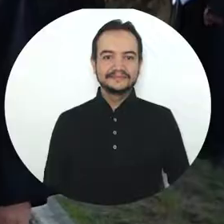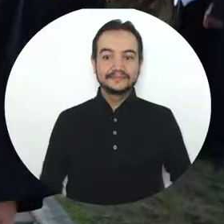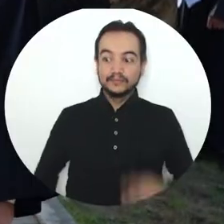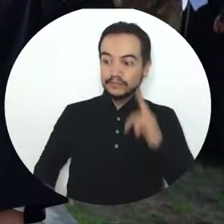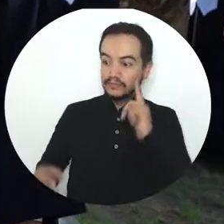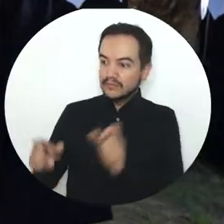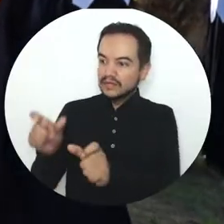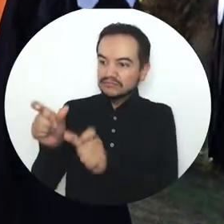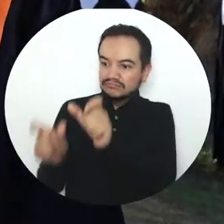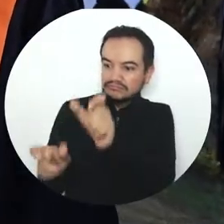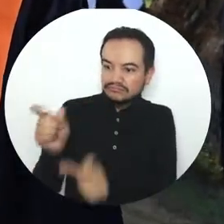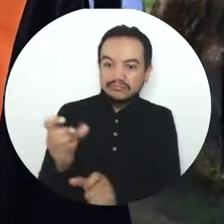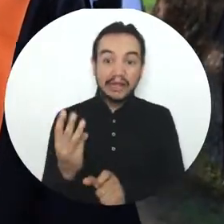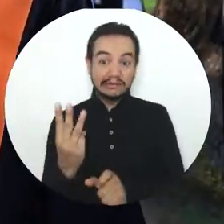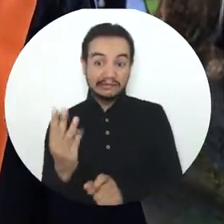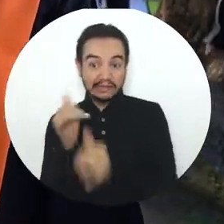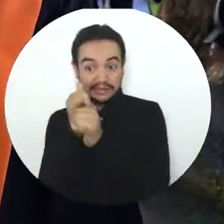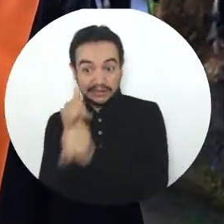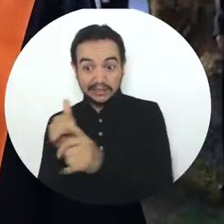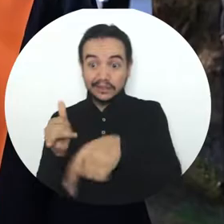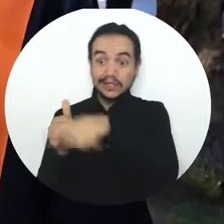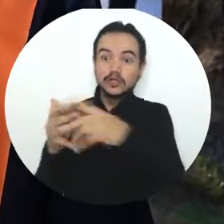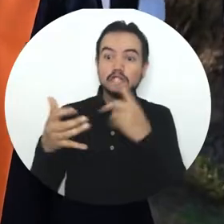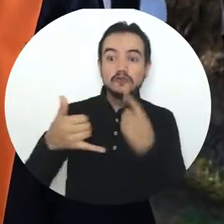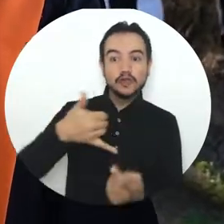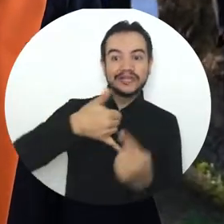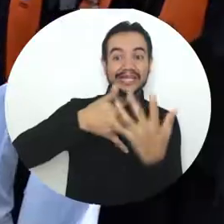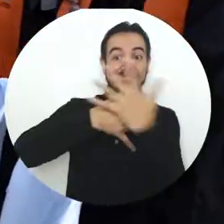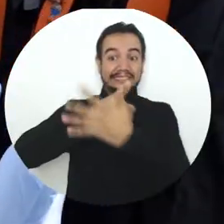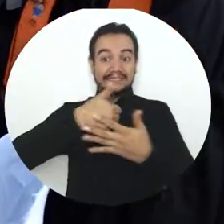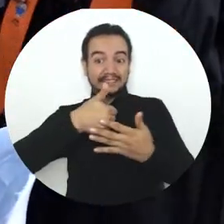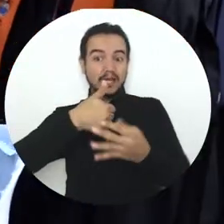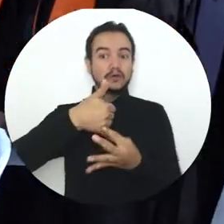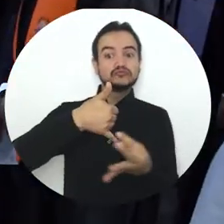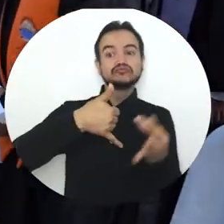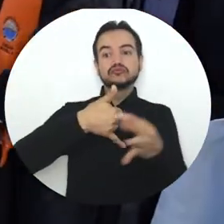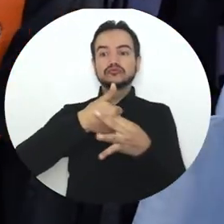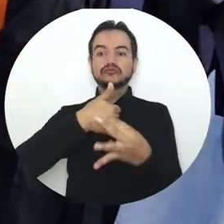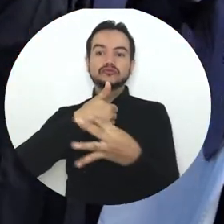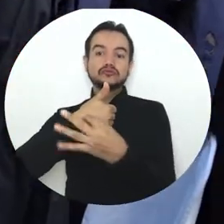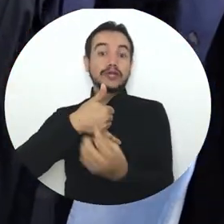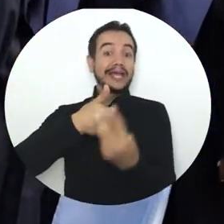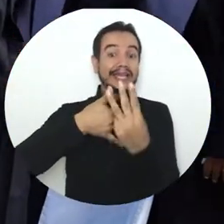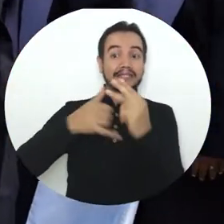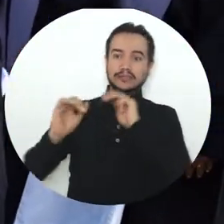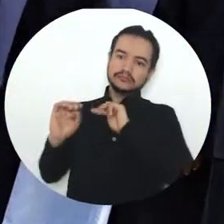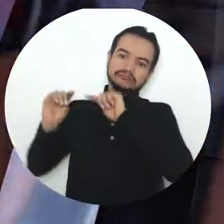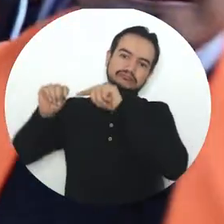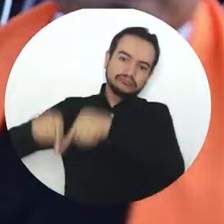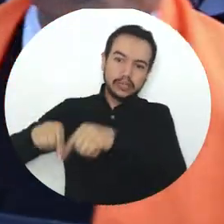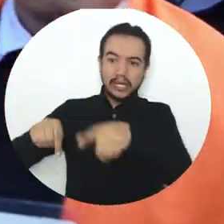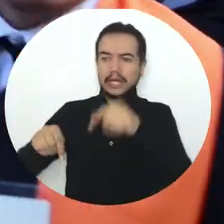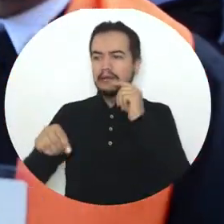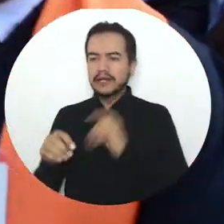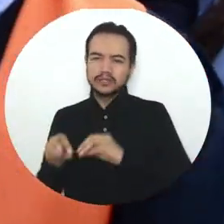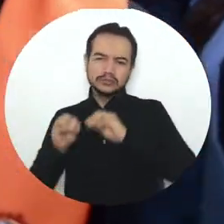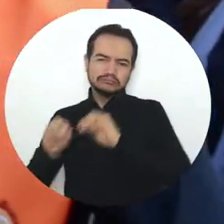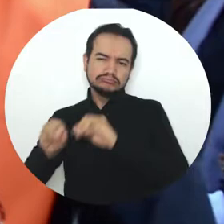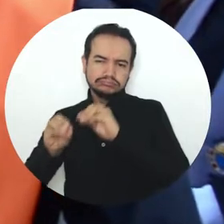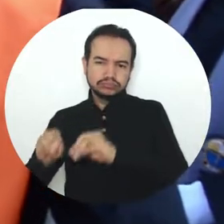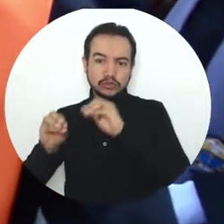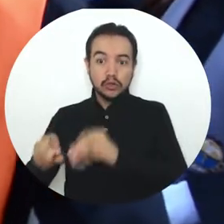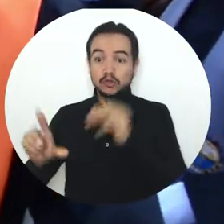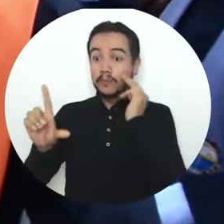Tres ingenieros provenientes de distintas regiones de Colombia se convirtieron en los pioneros en obtener el título de la maestría en